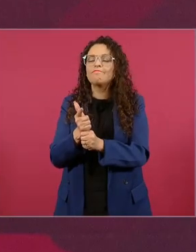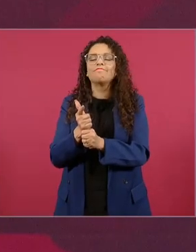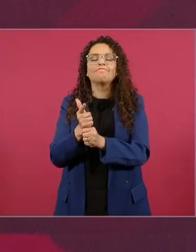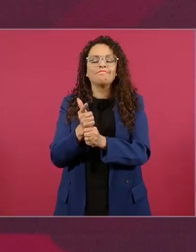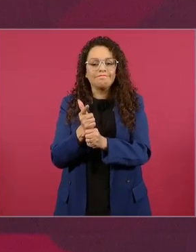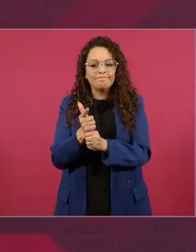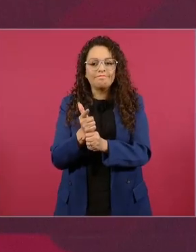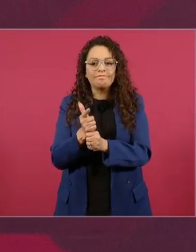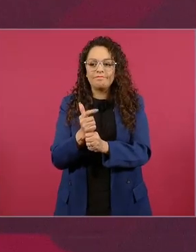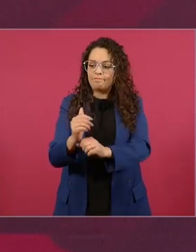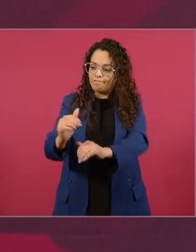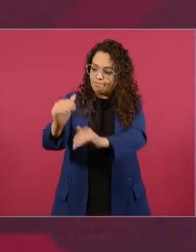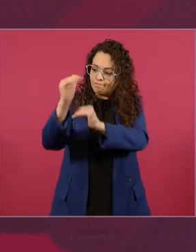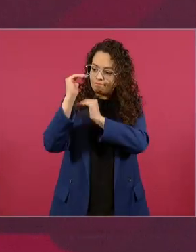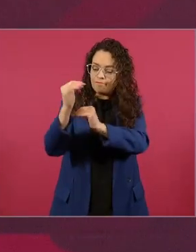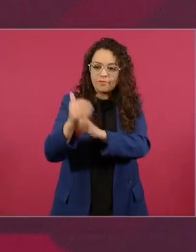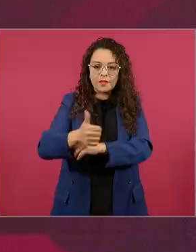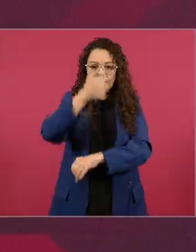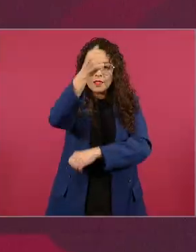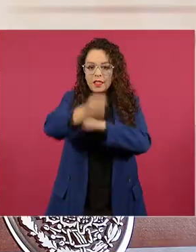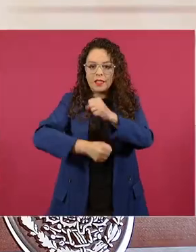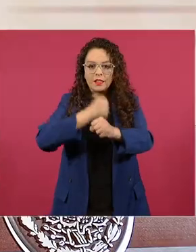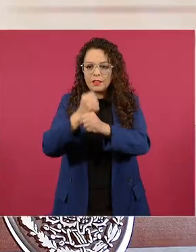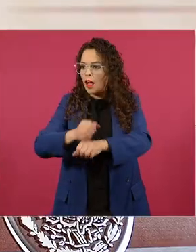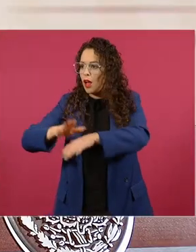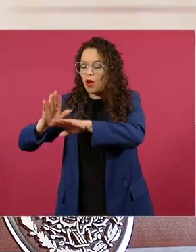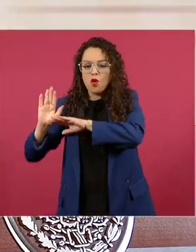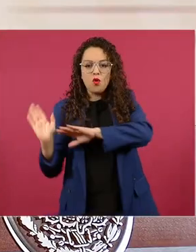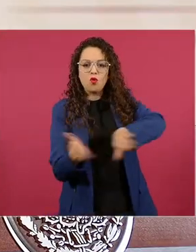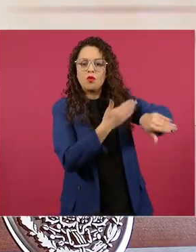el otro sexenio fue por el fraude